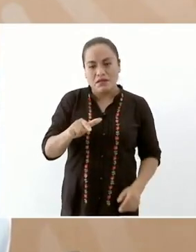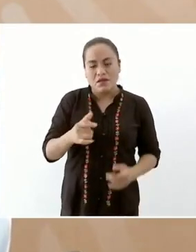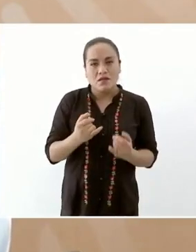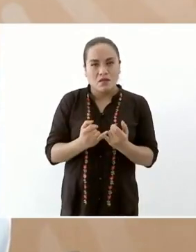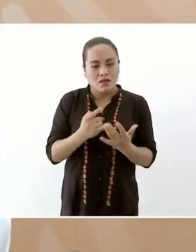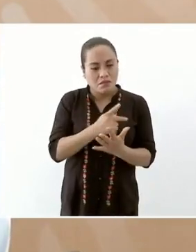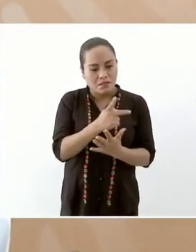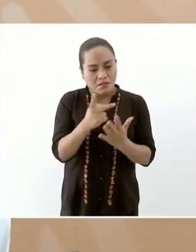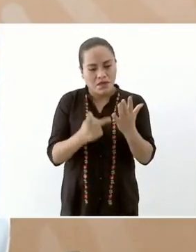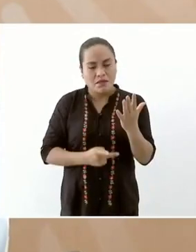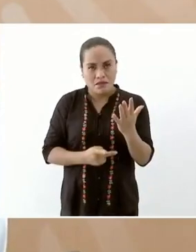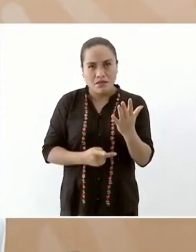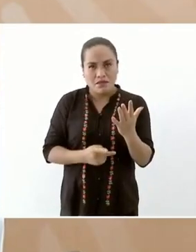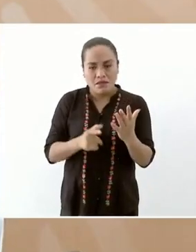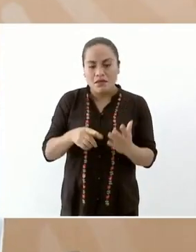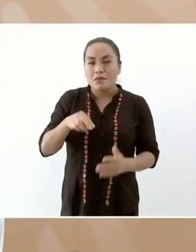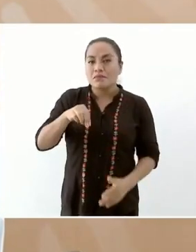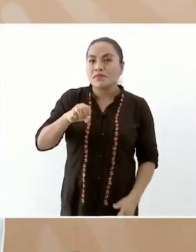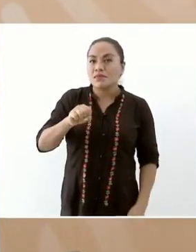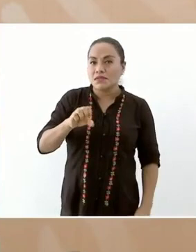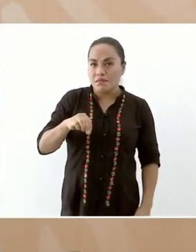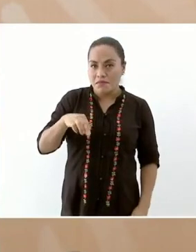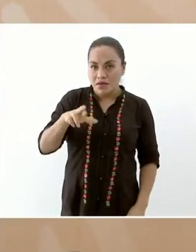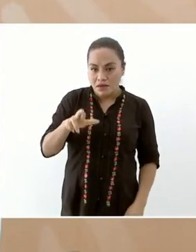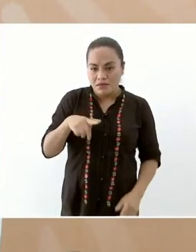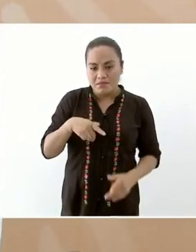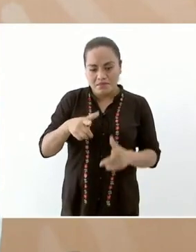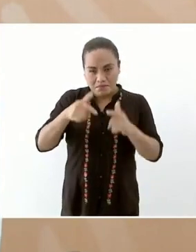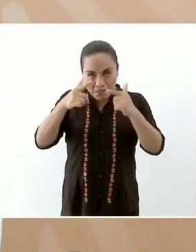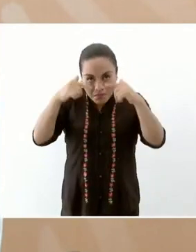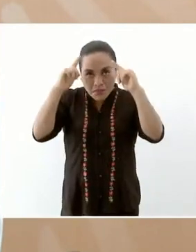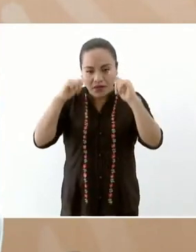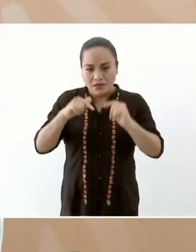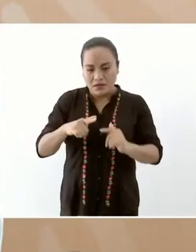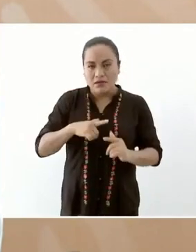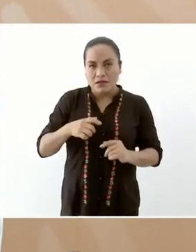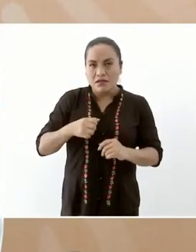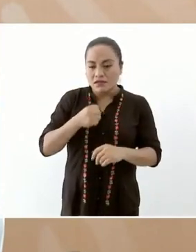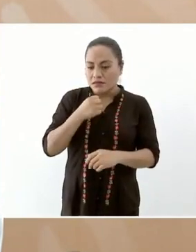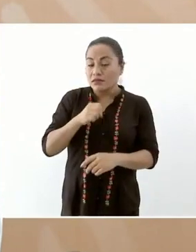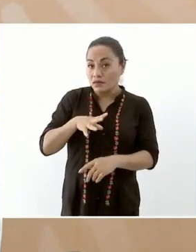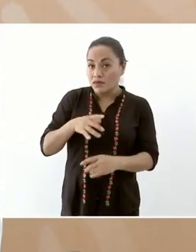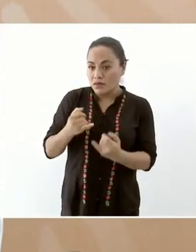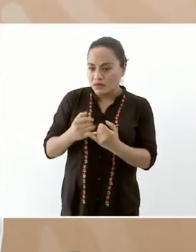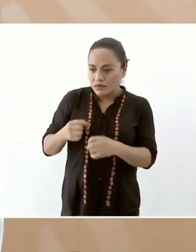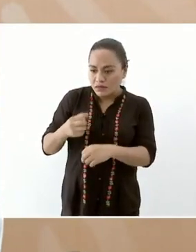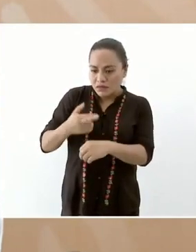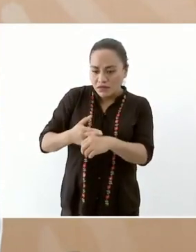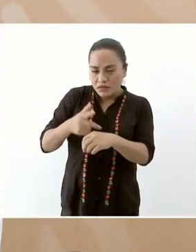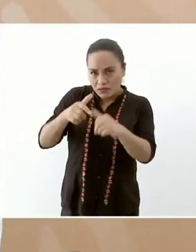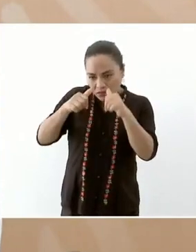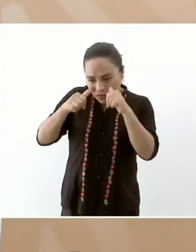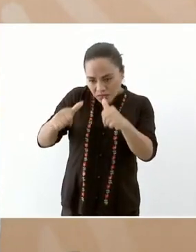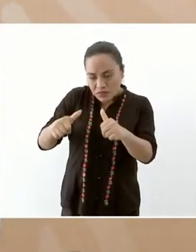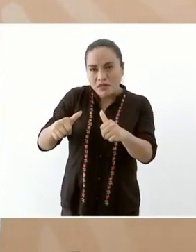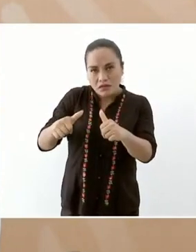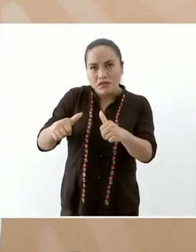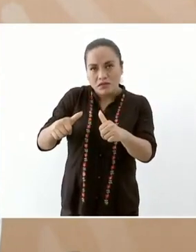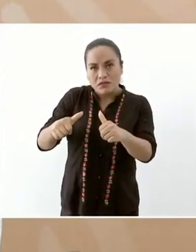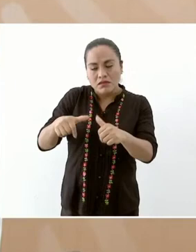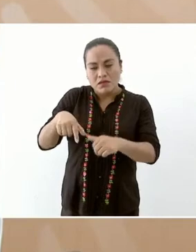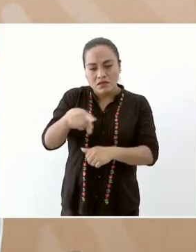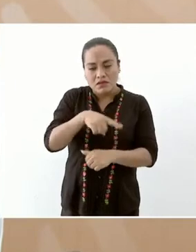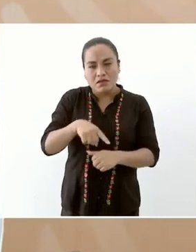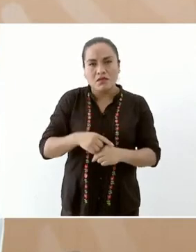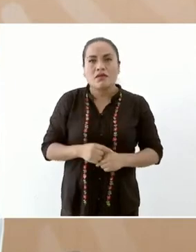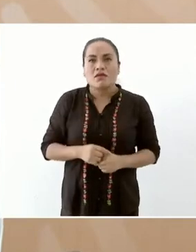Marina de la Secretaría de Marina los apoyos que